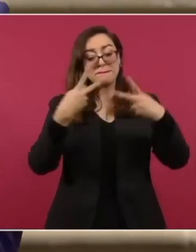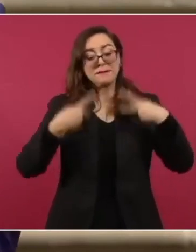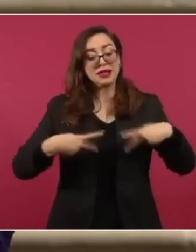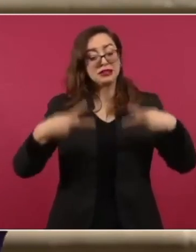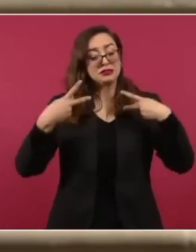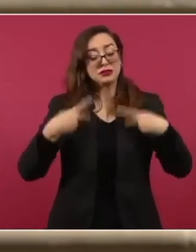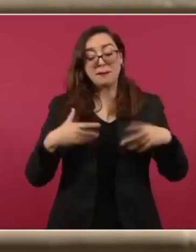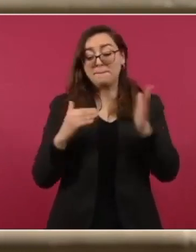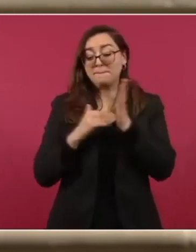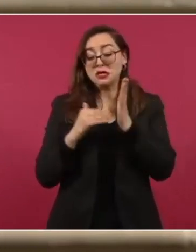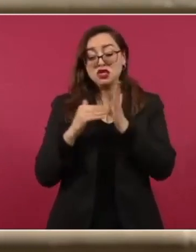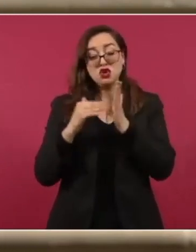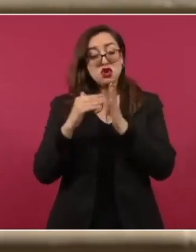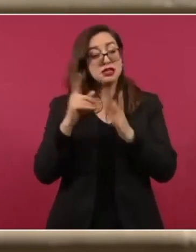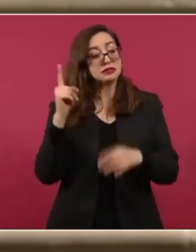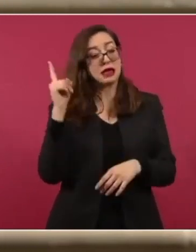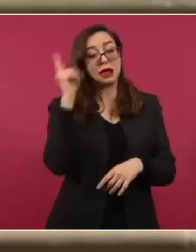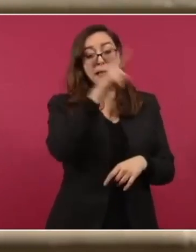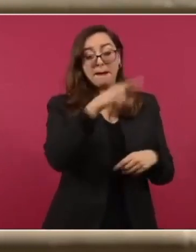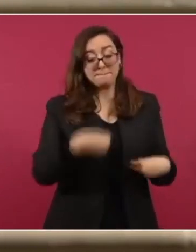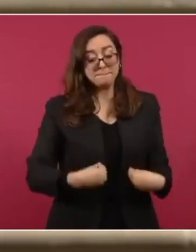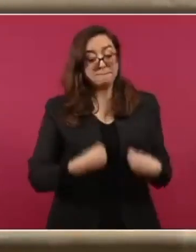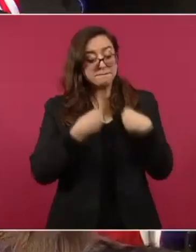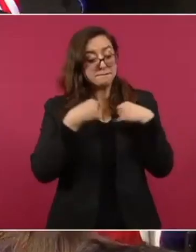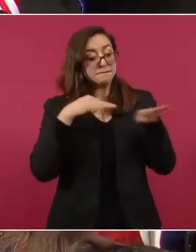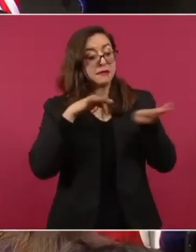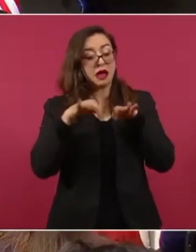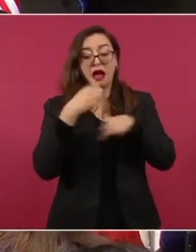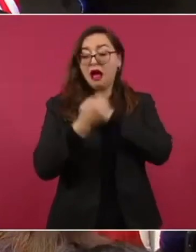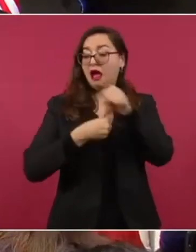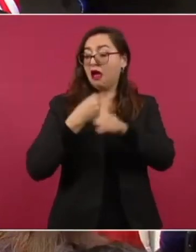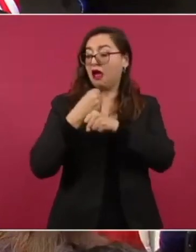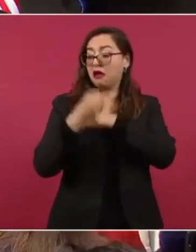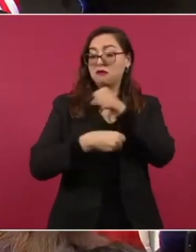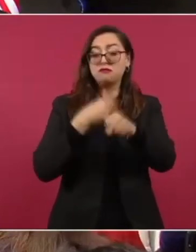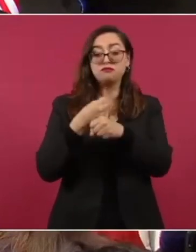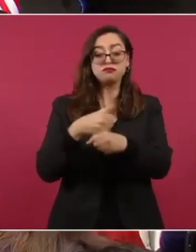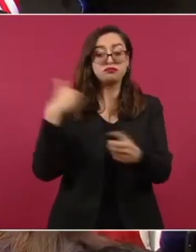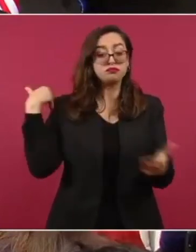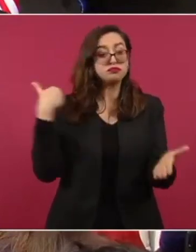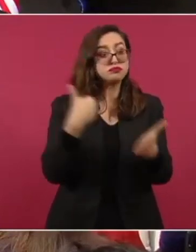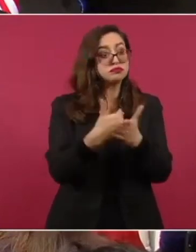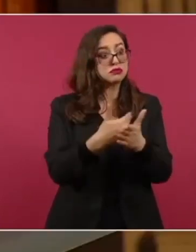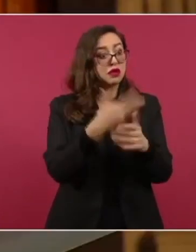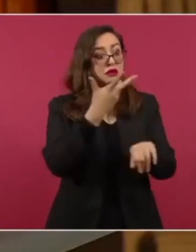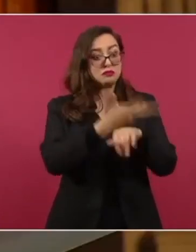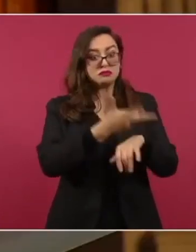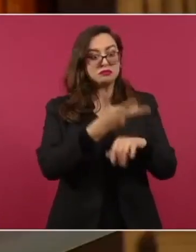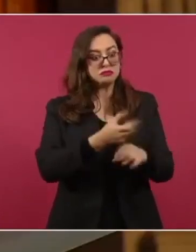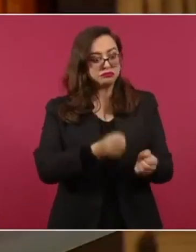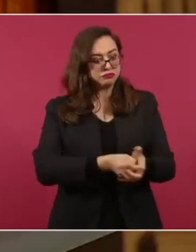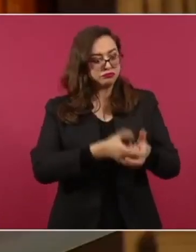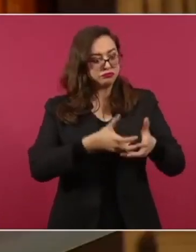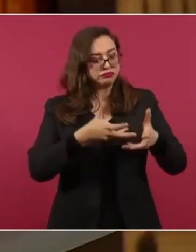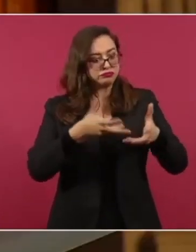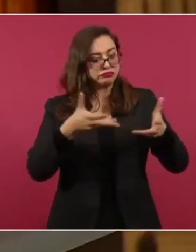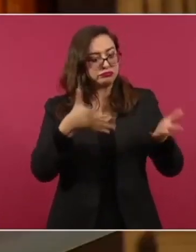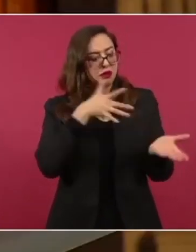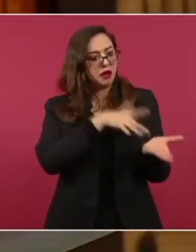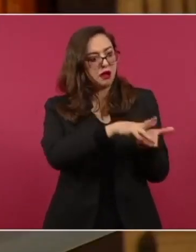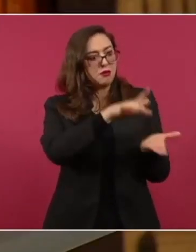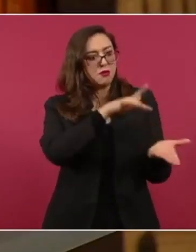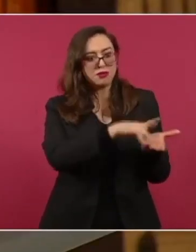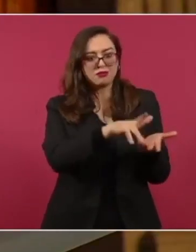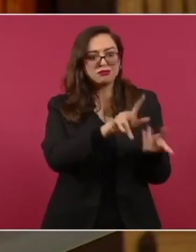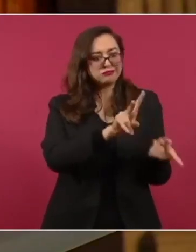años viviendo, trabajando y contribuyendo en el desarrollo de esa gran nación